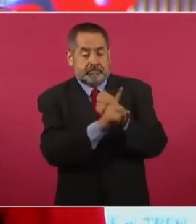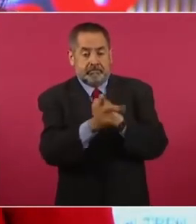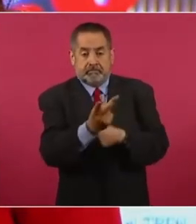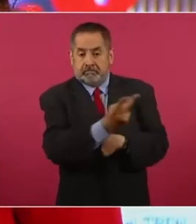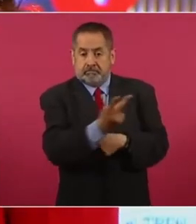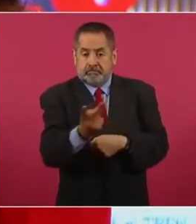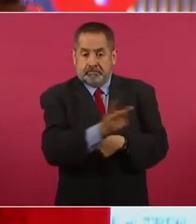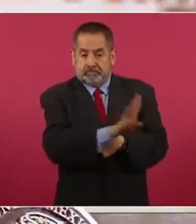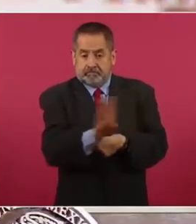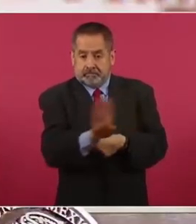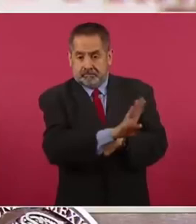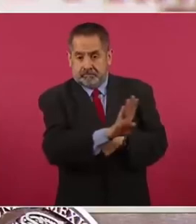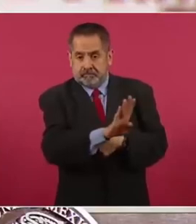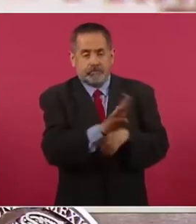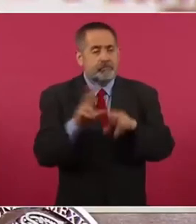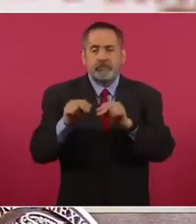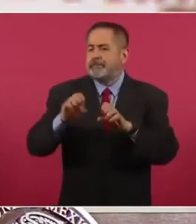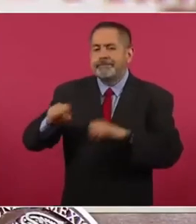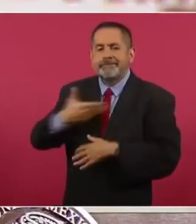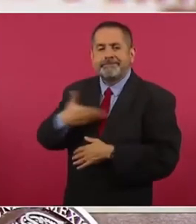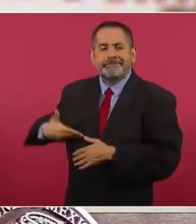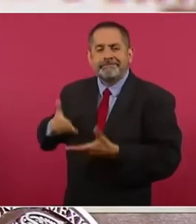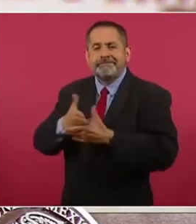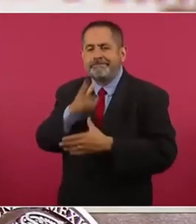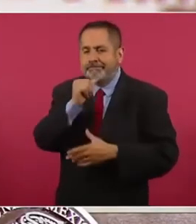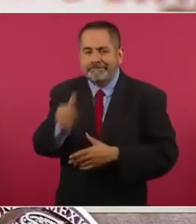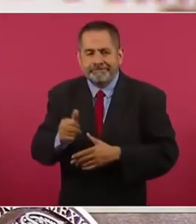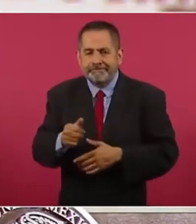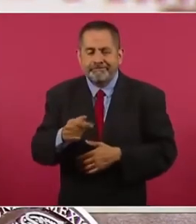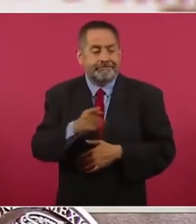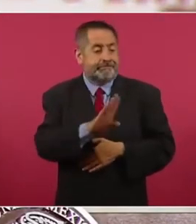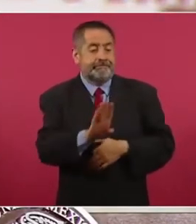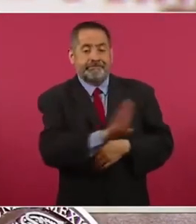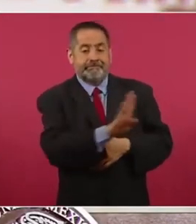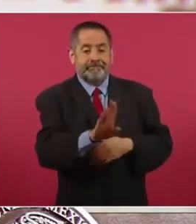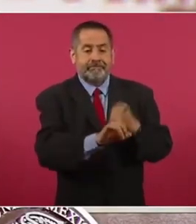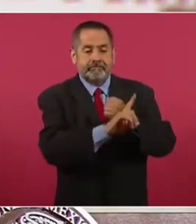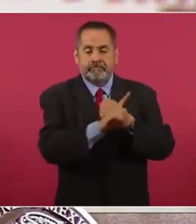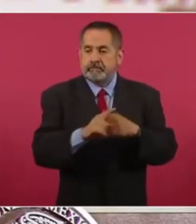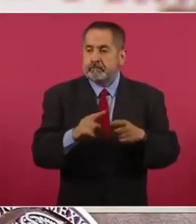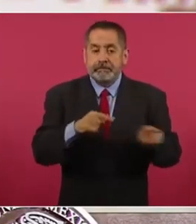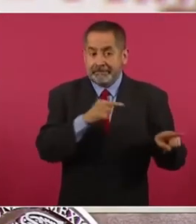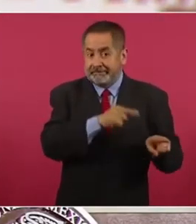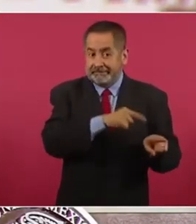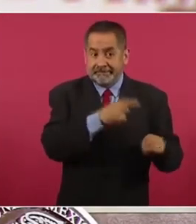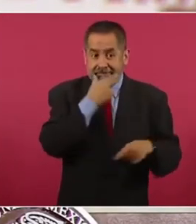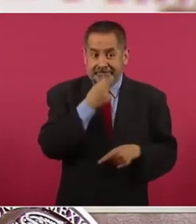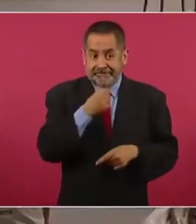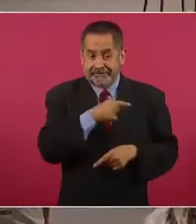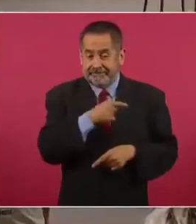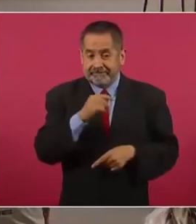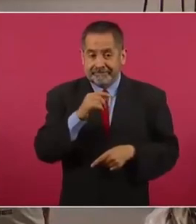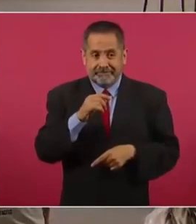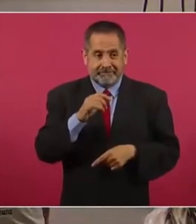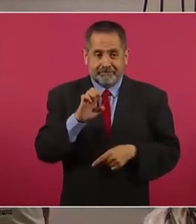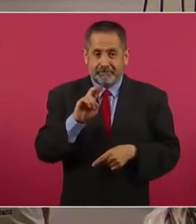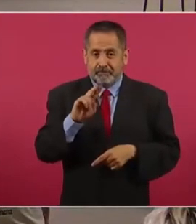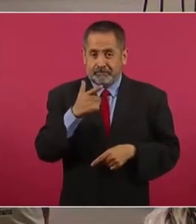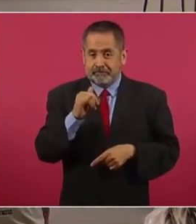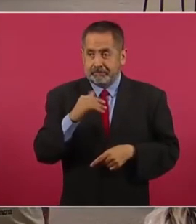particulares por los derechos de un programa los utilizó Derbez para llamar la atención